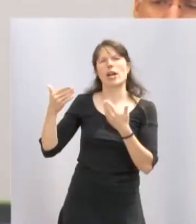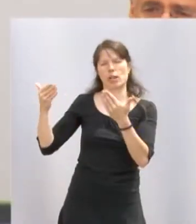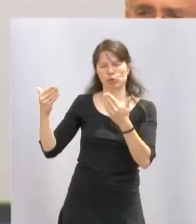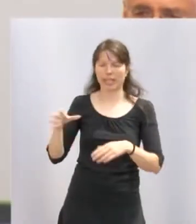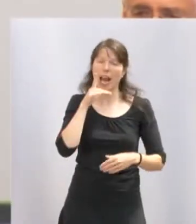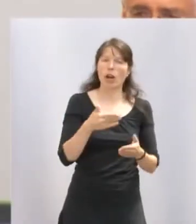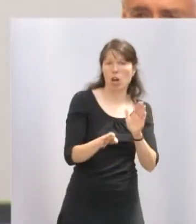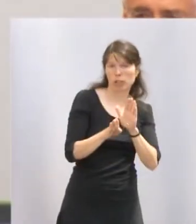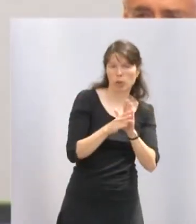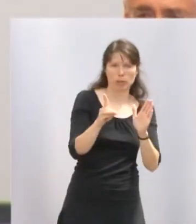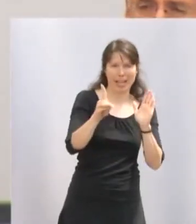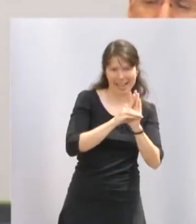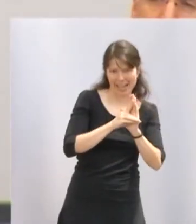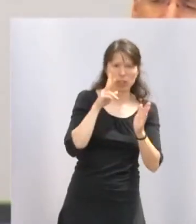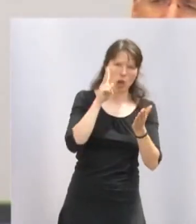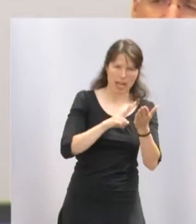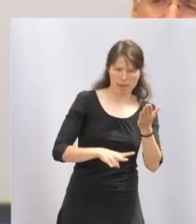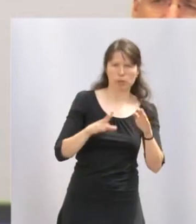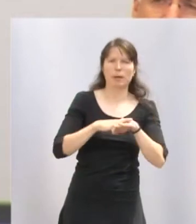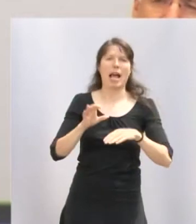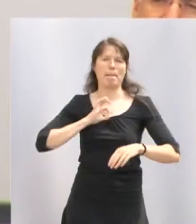el que se otorga la distinción de medalla de La Rioja.